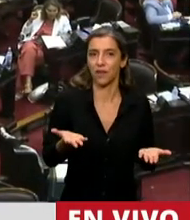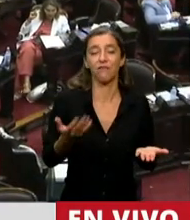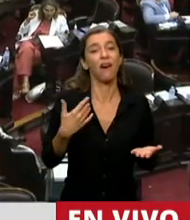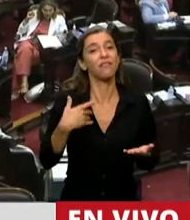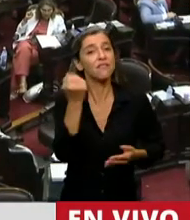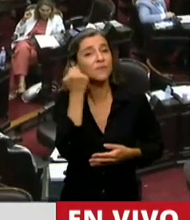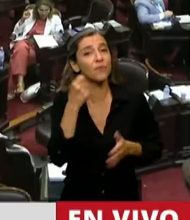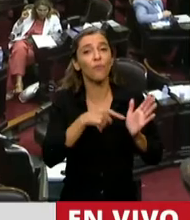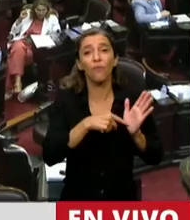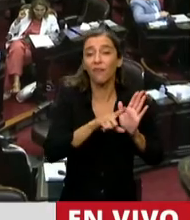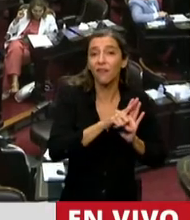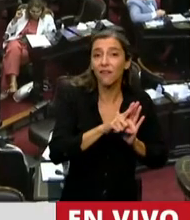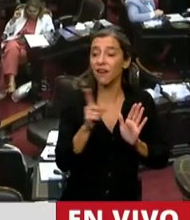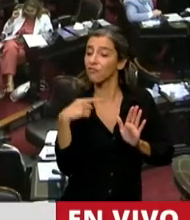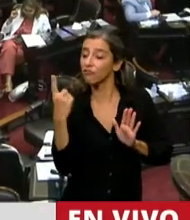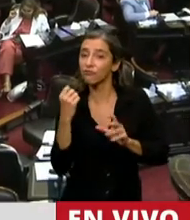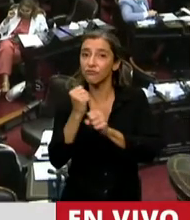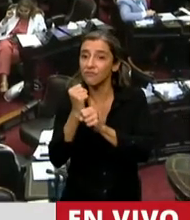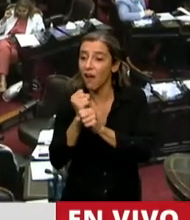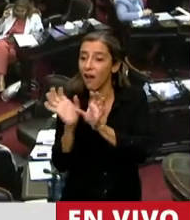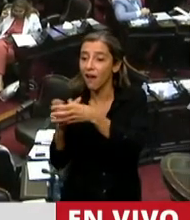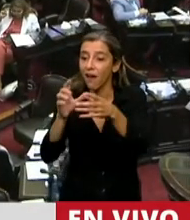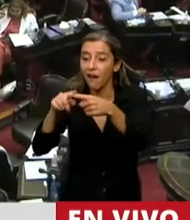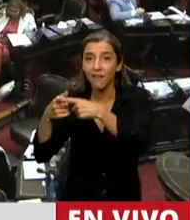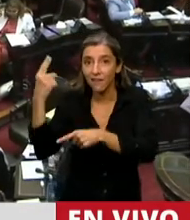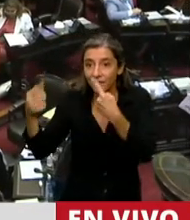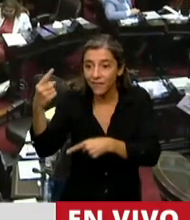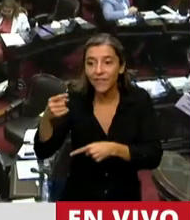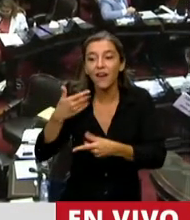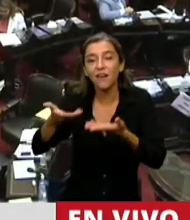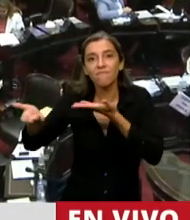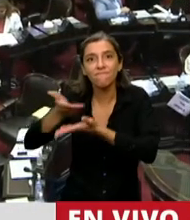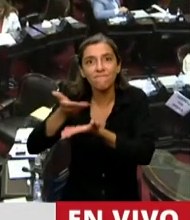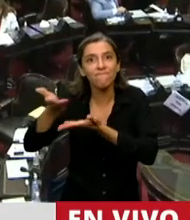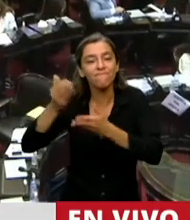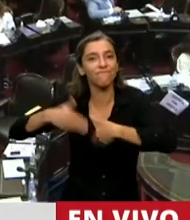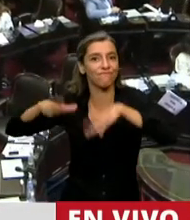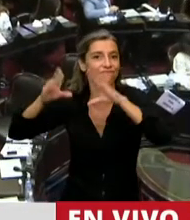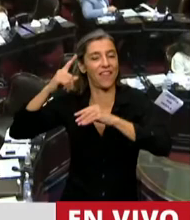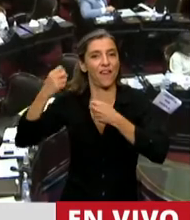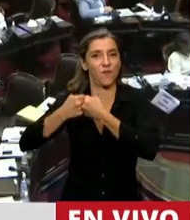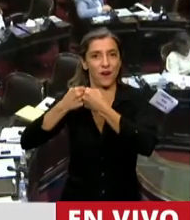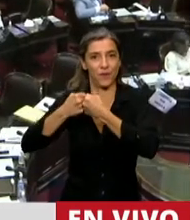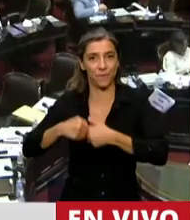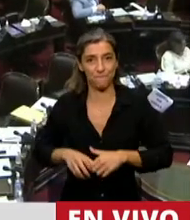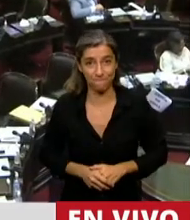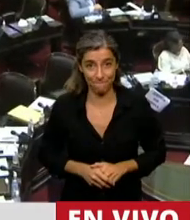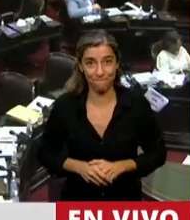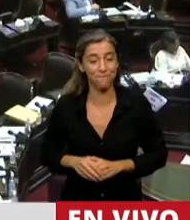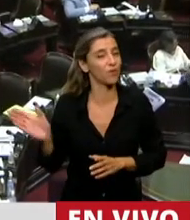consenso político y eso creo que le da una calidad especial de todos los bloques